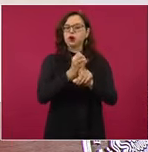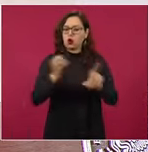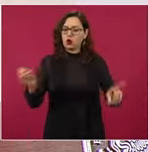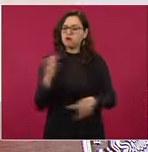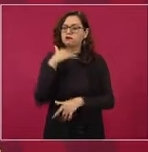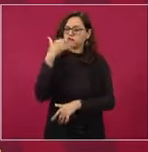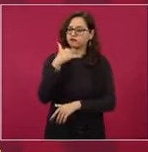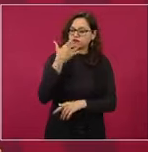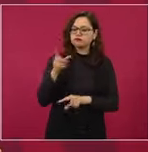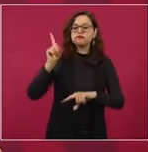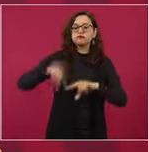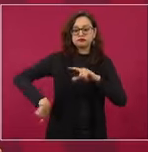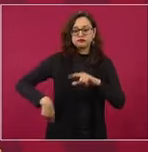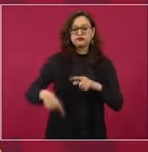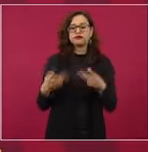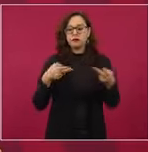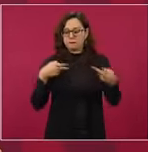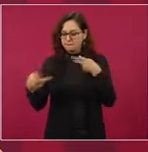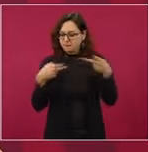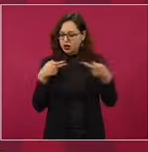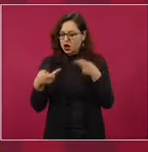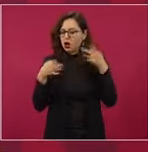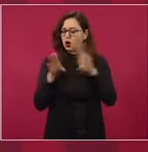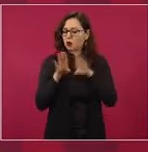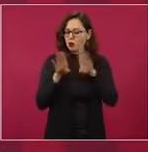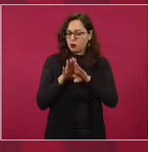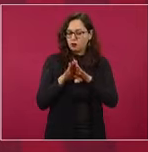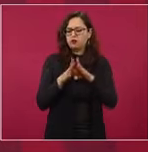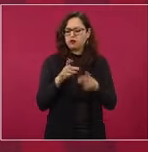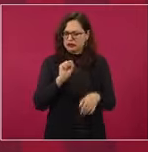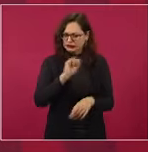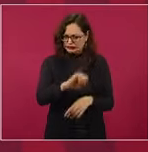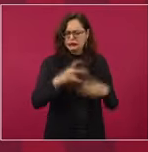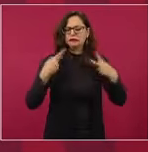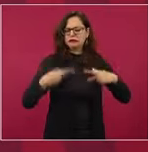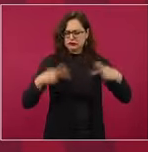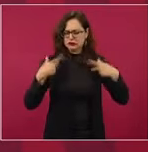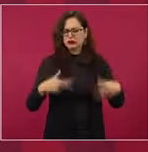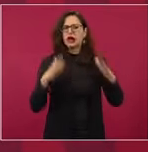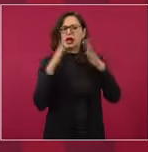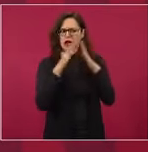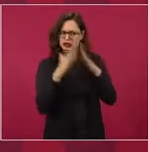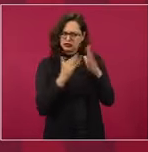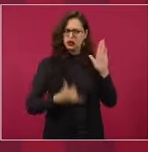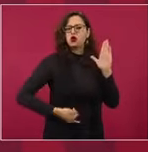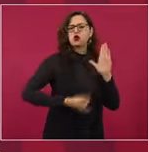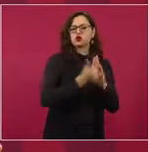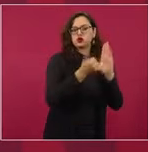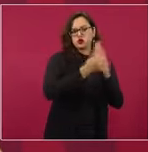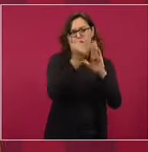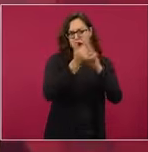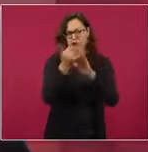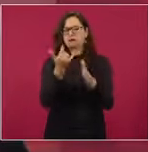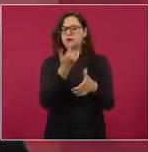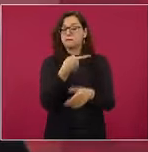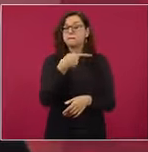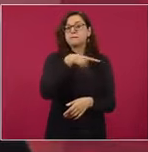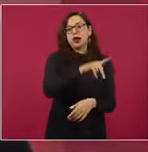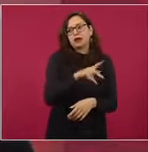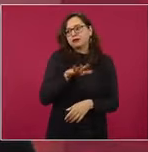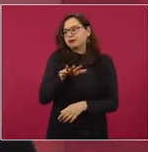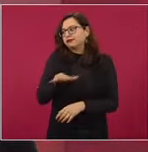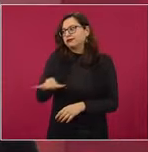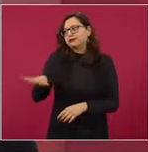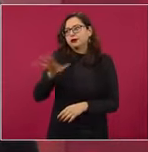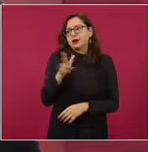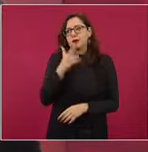Entonces, se van a crear planes para desarrollo urbano protegiendo las áreas naturales.